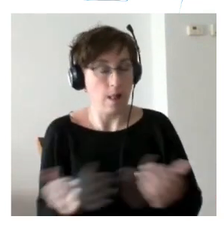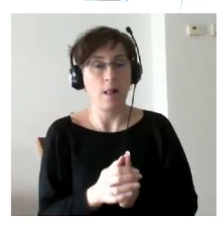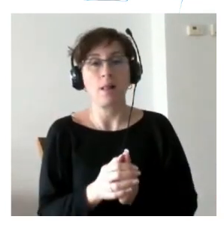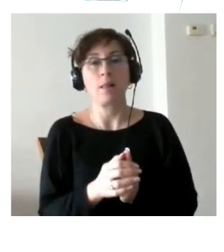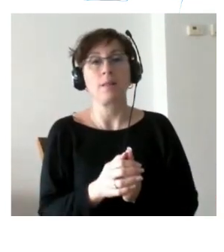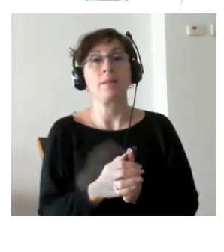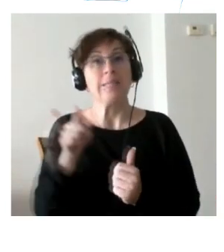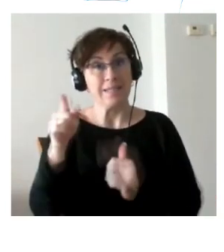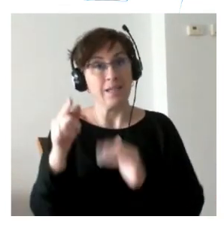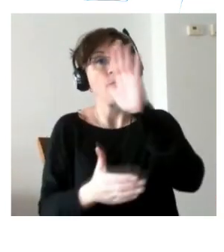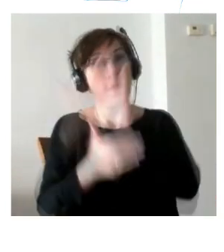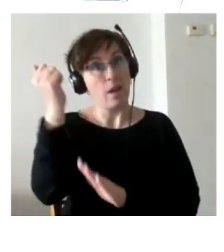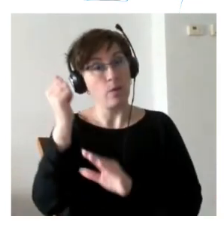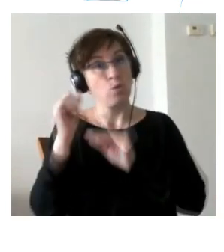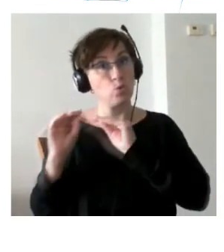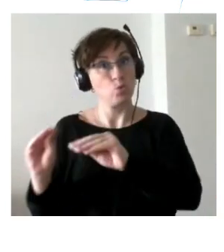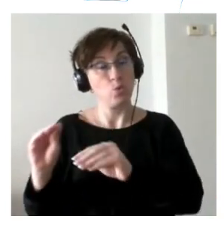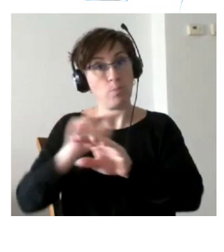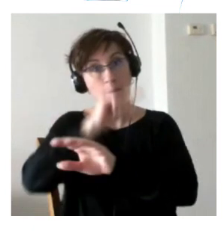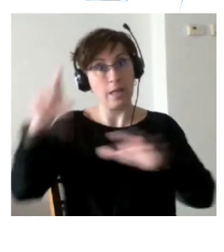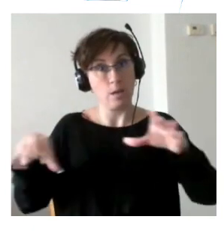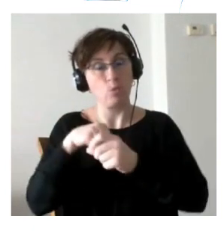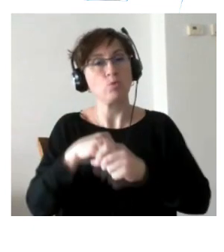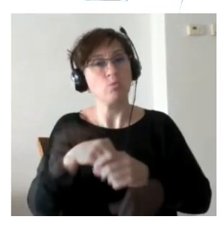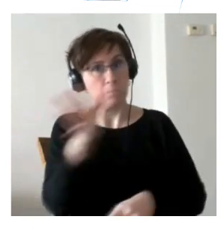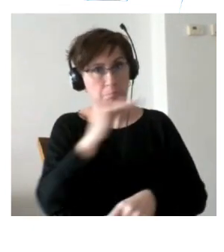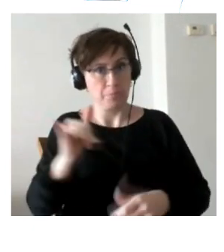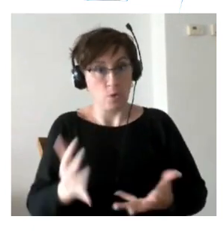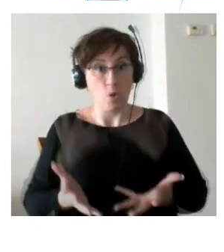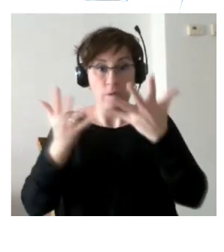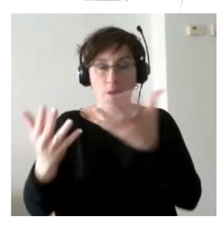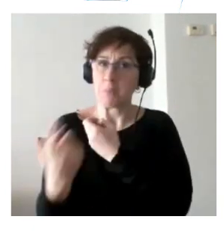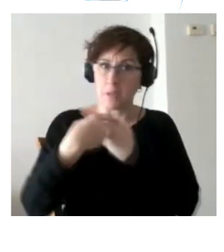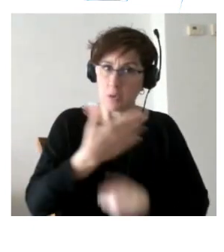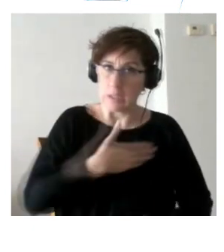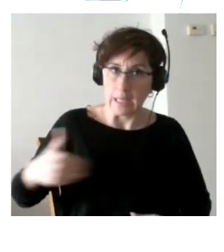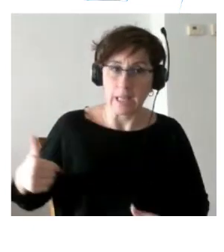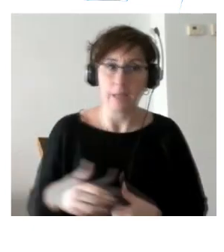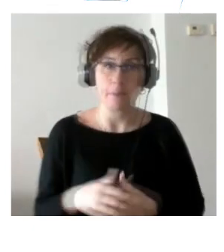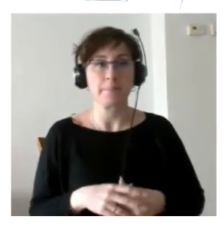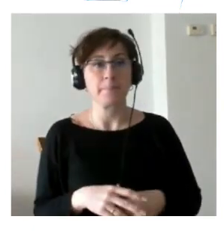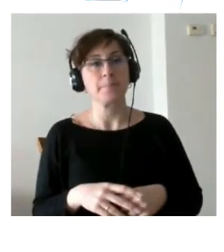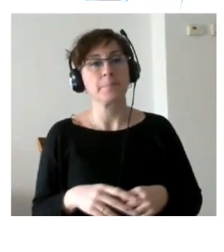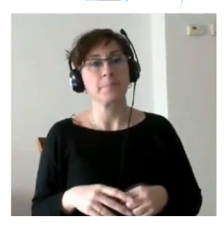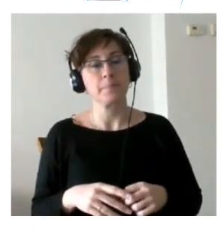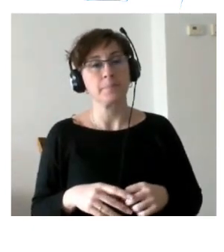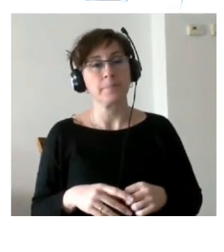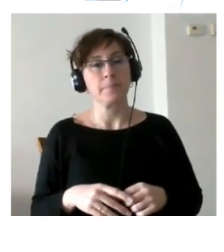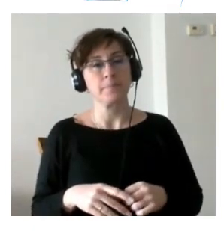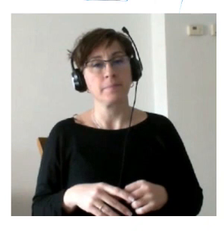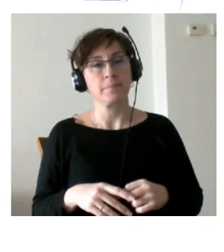federaciones de plena inclusión acogieron el ofrecimiento que la confederación le hacía que un dato que para